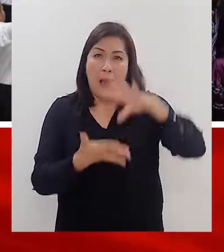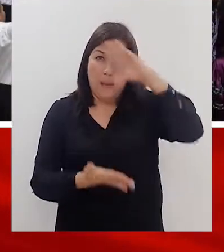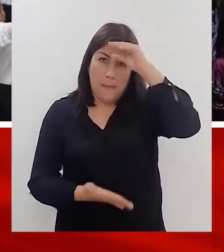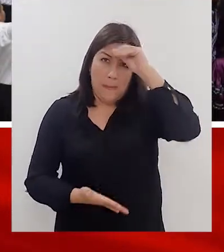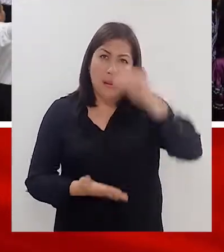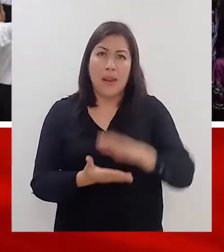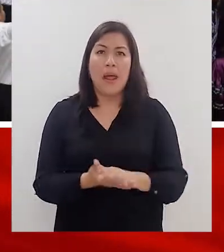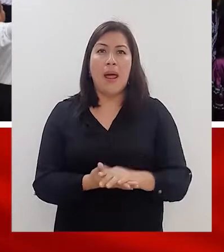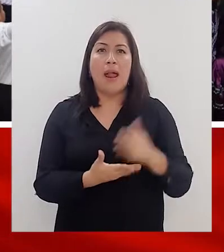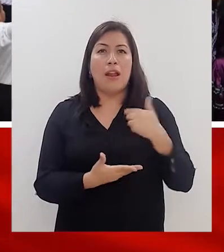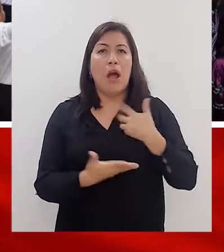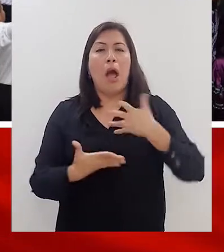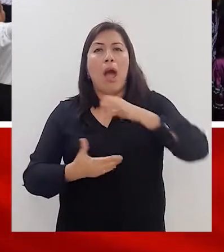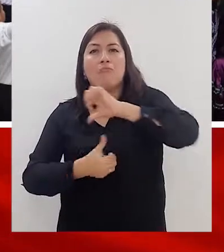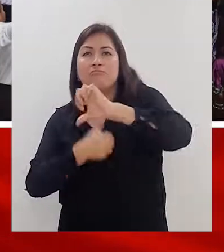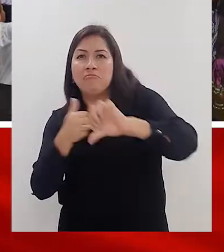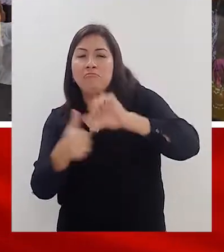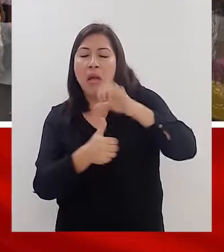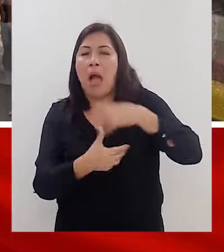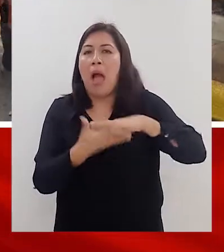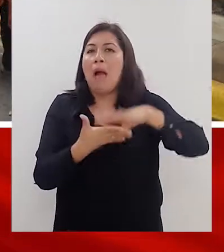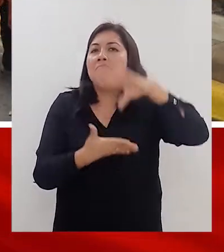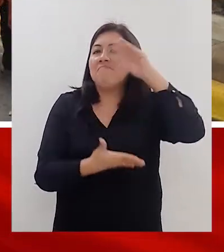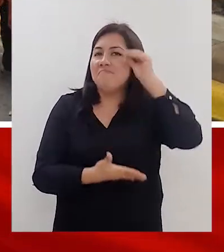a estacionizar